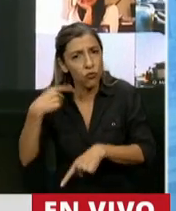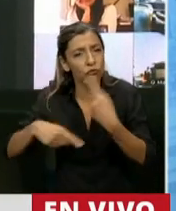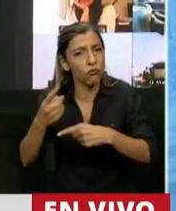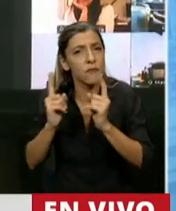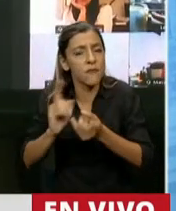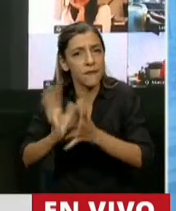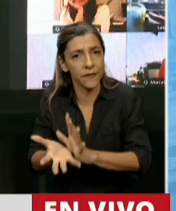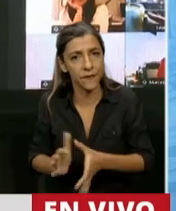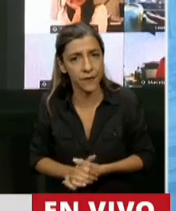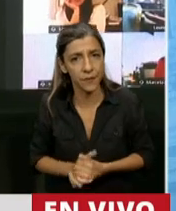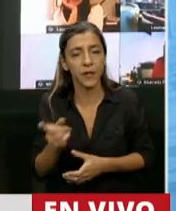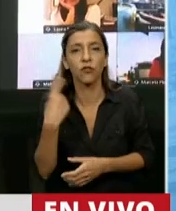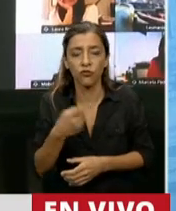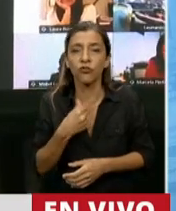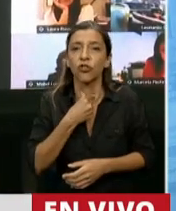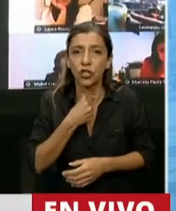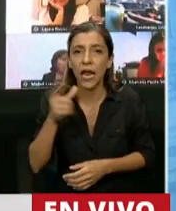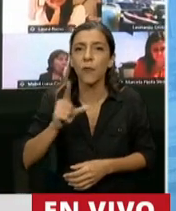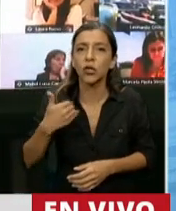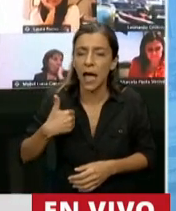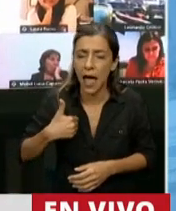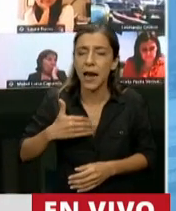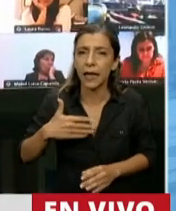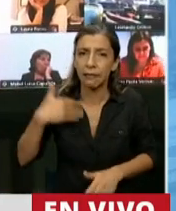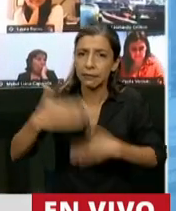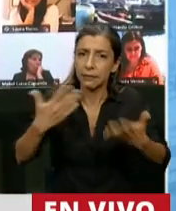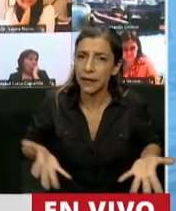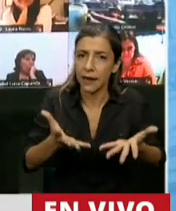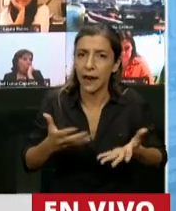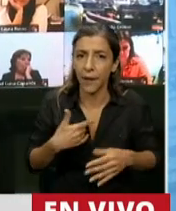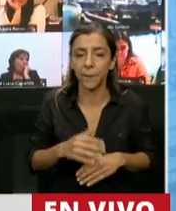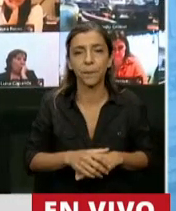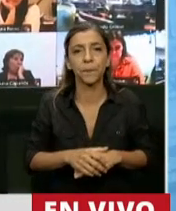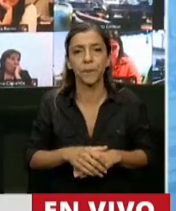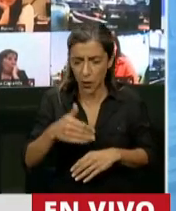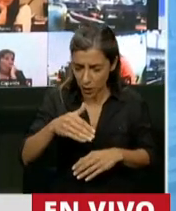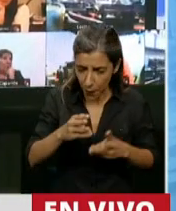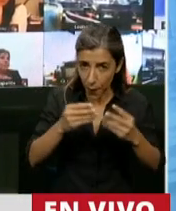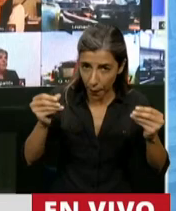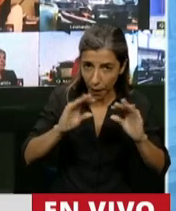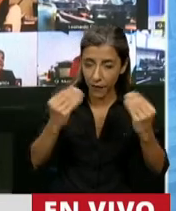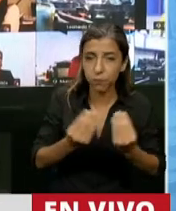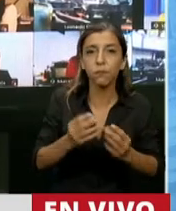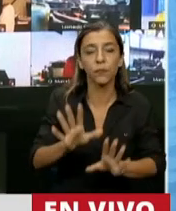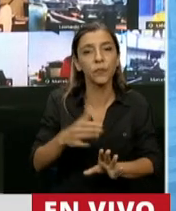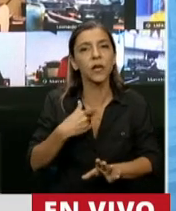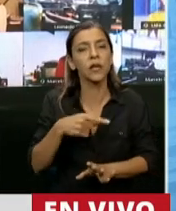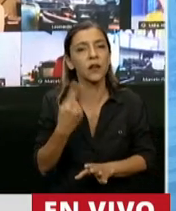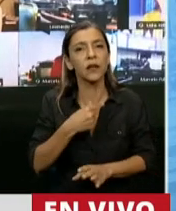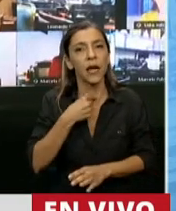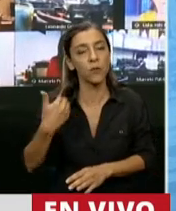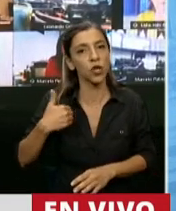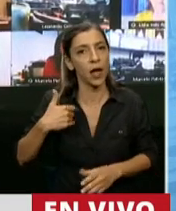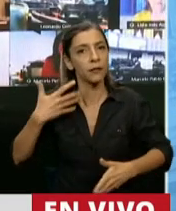qué? Nosotros queremos sacar la Argentina adelante. La adelante, redondeo. Queremos sacar la Argentina adelante, pero